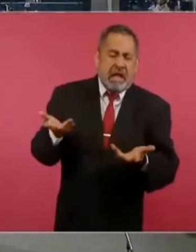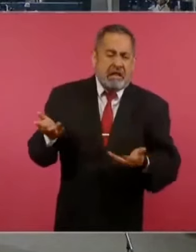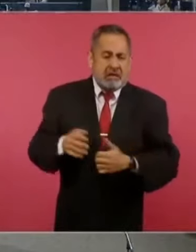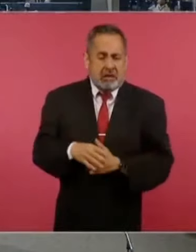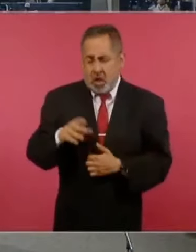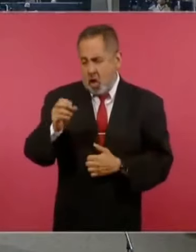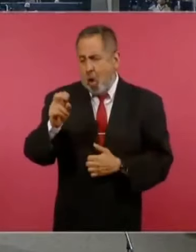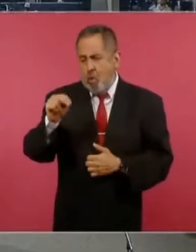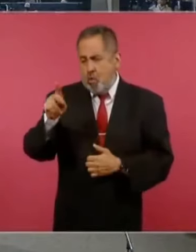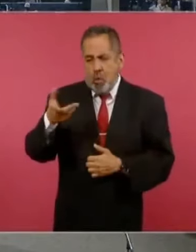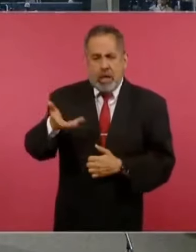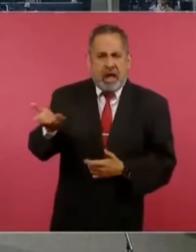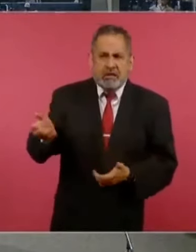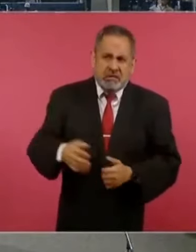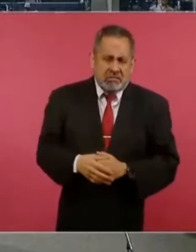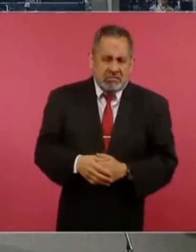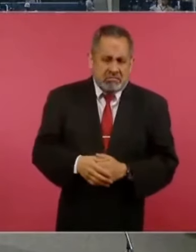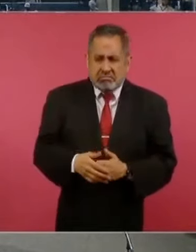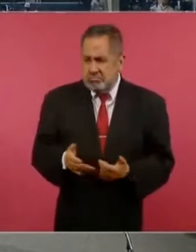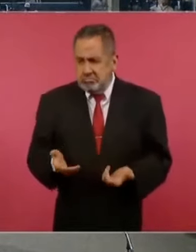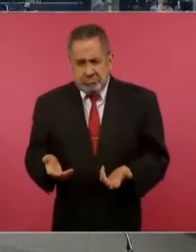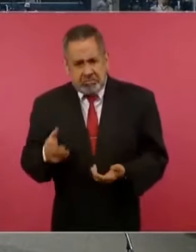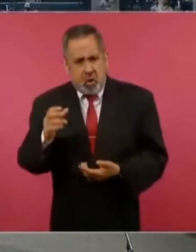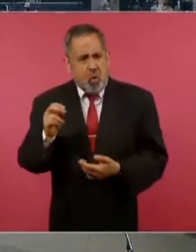¿La ONU qué hace?